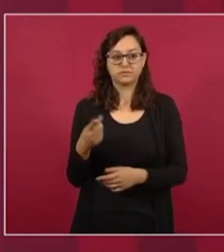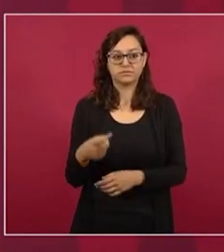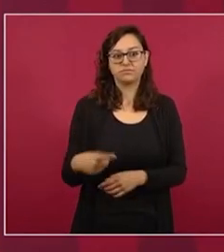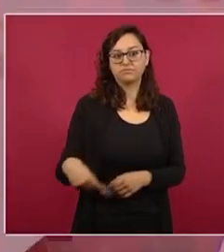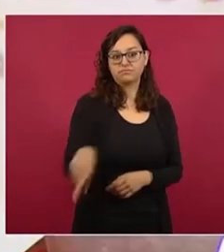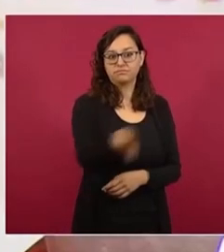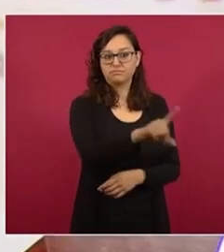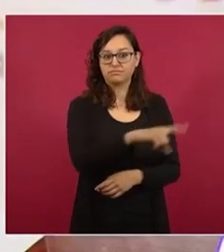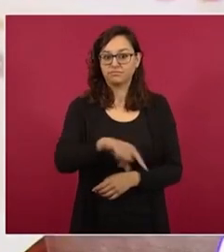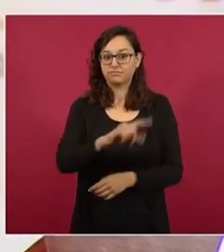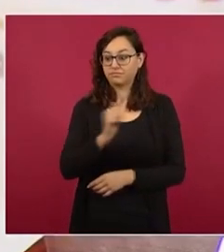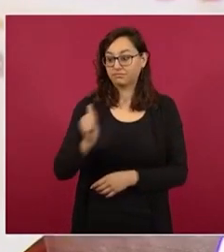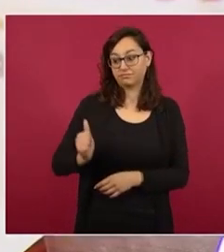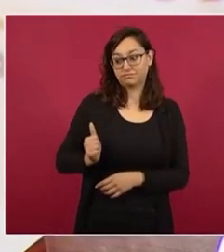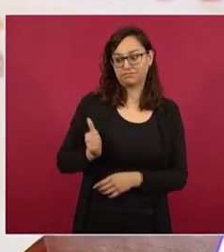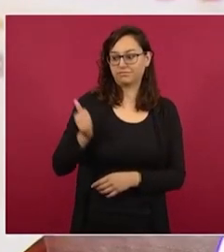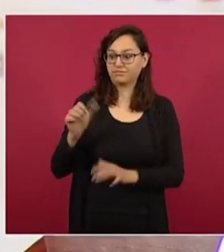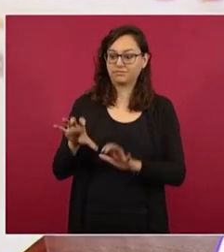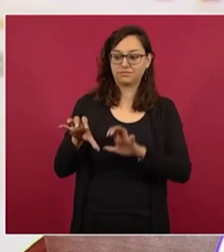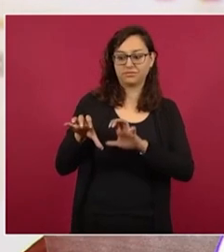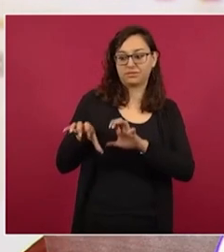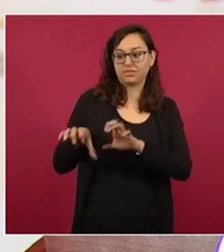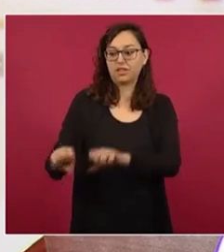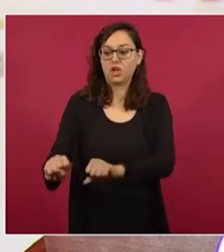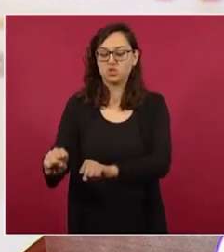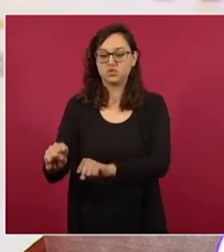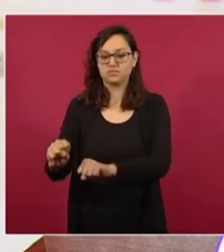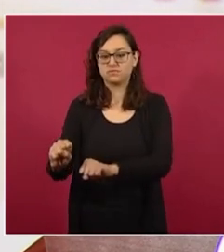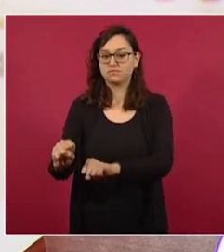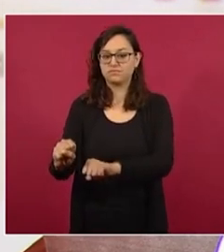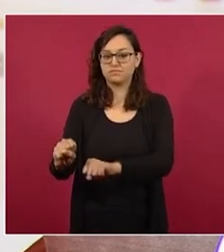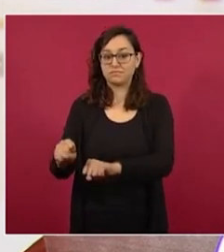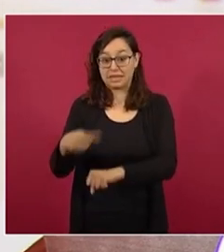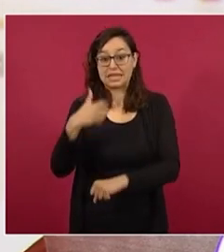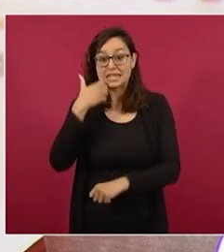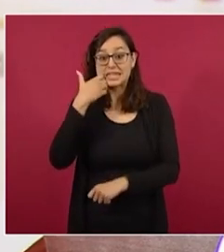de este mineral estratégico